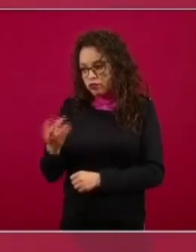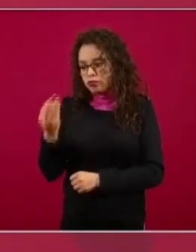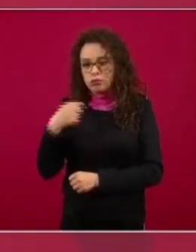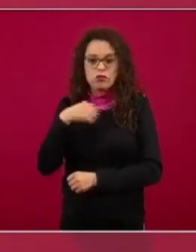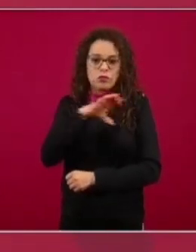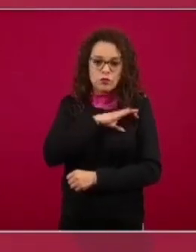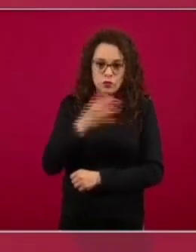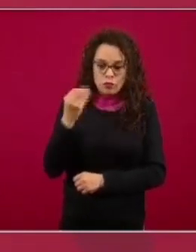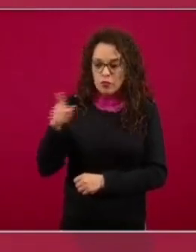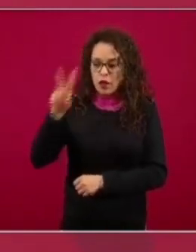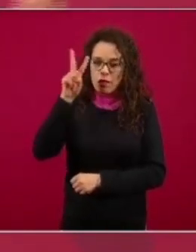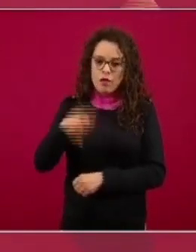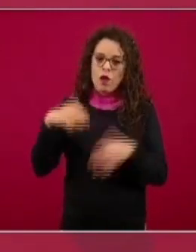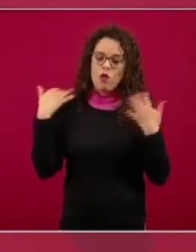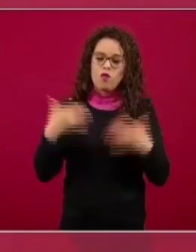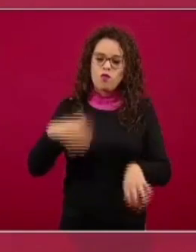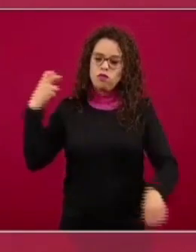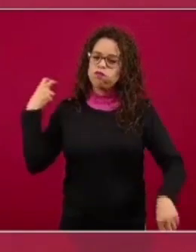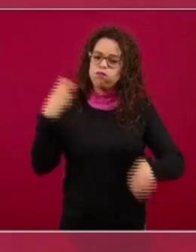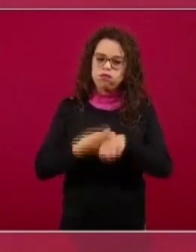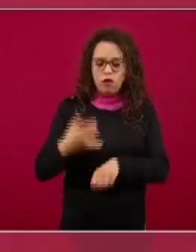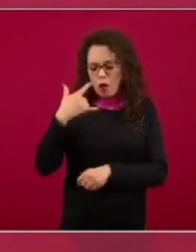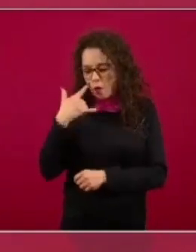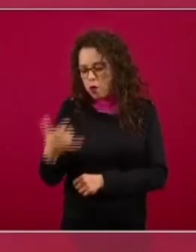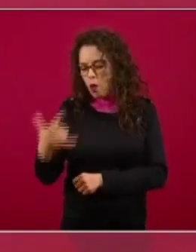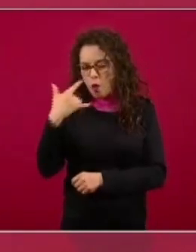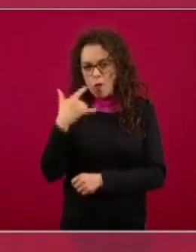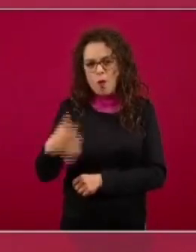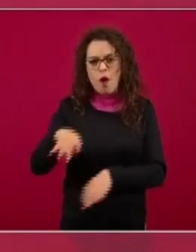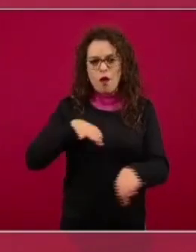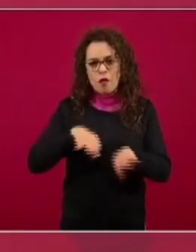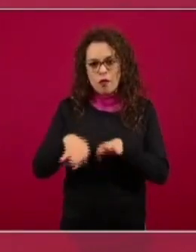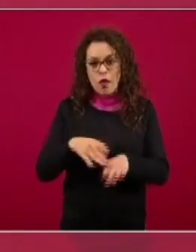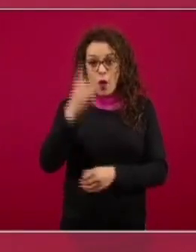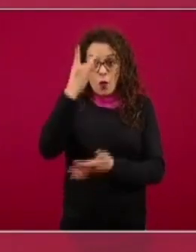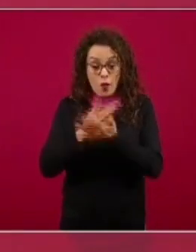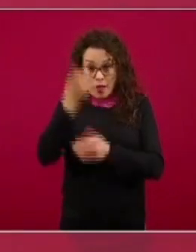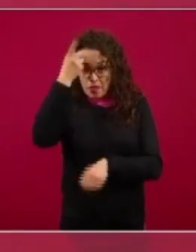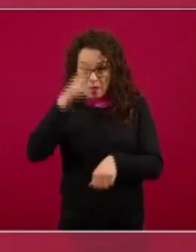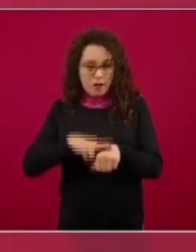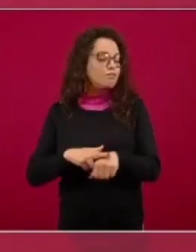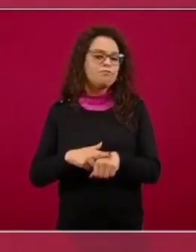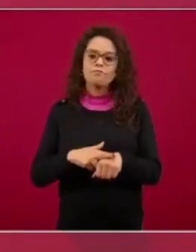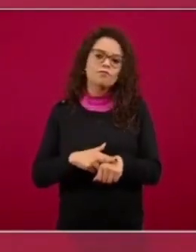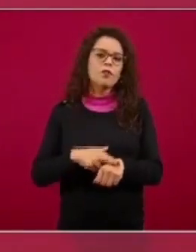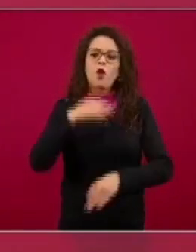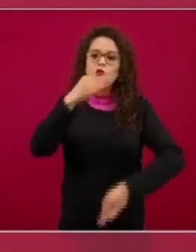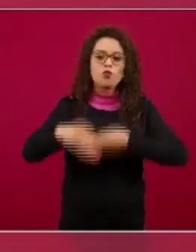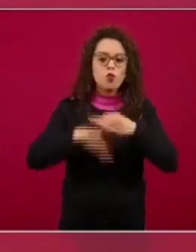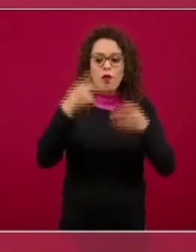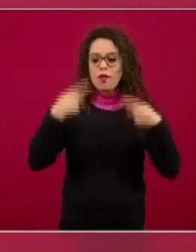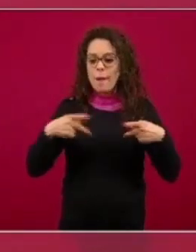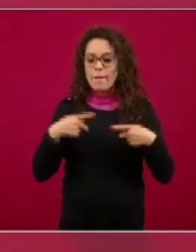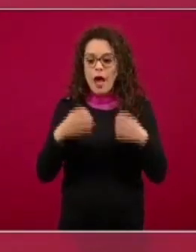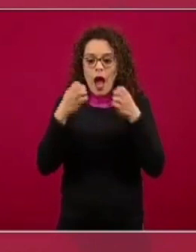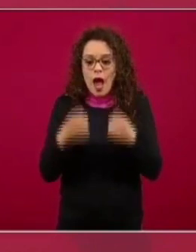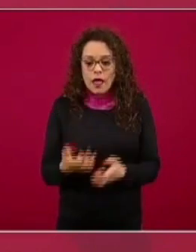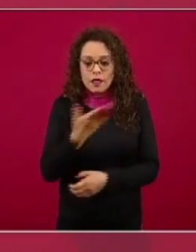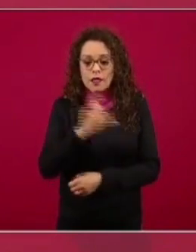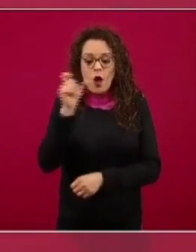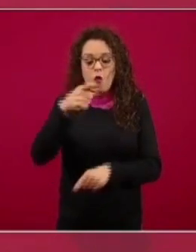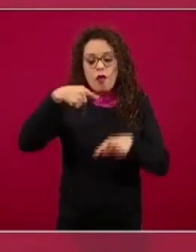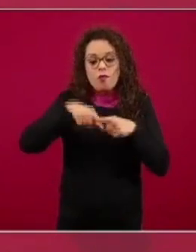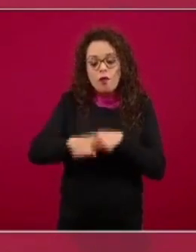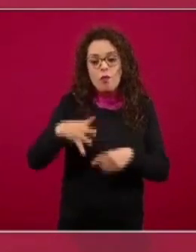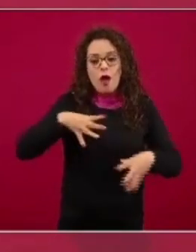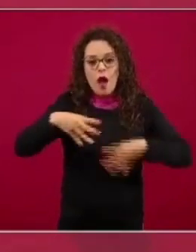haciendo un esfuerzo mayúsculo no solamente sus directores sino también todo el personal que está ahí desde que empezó la